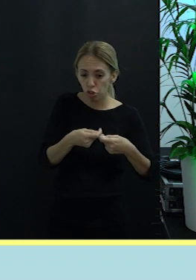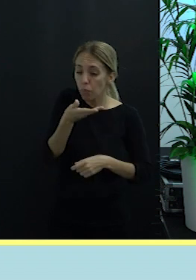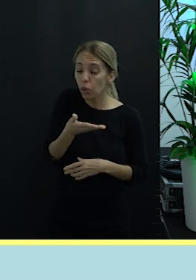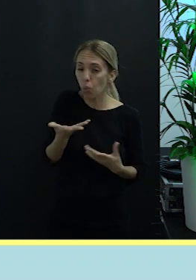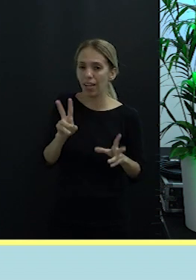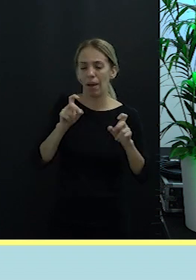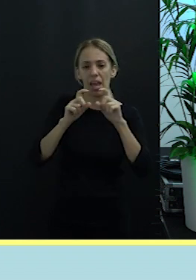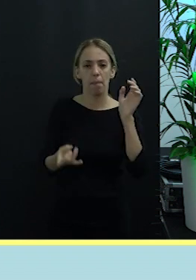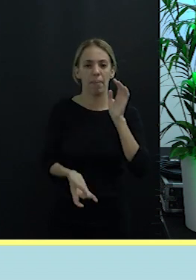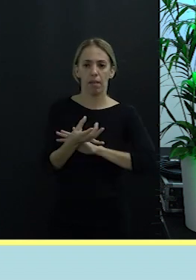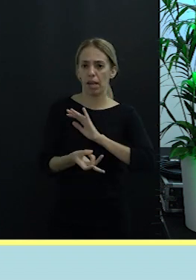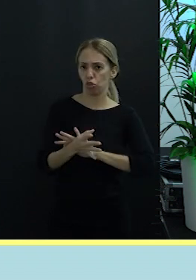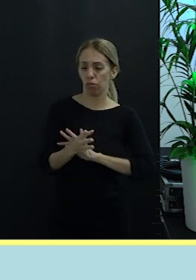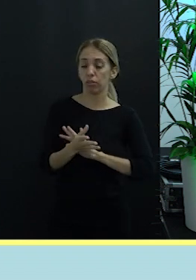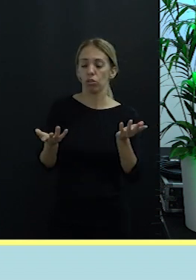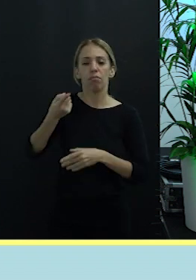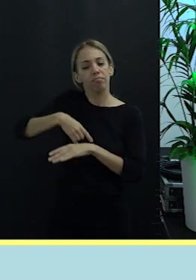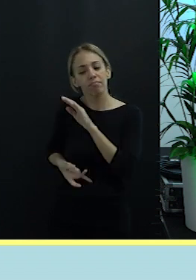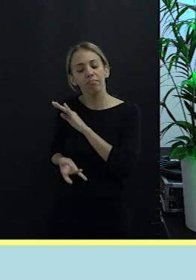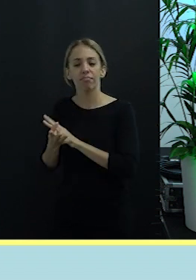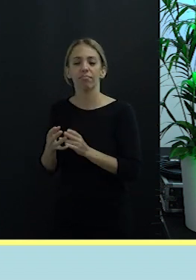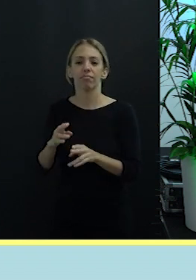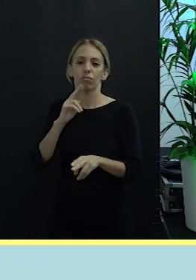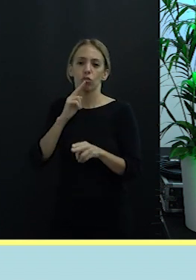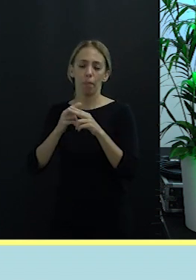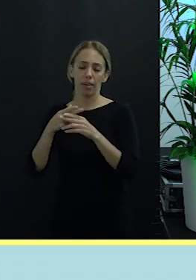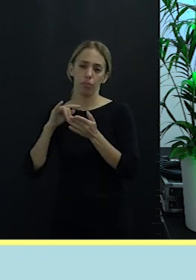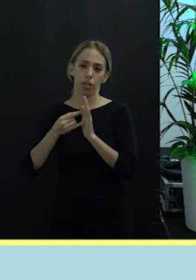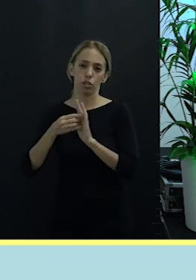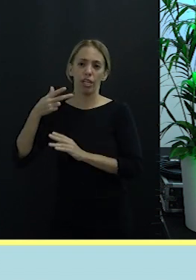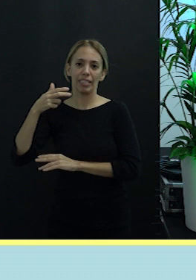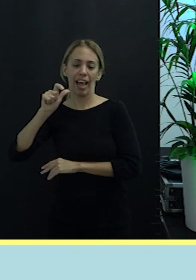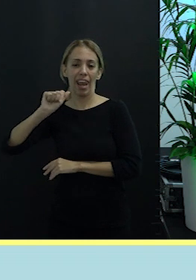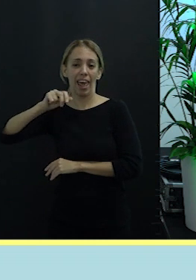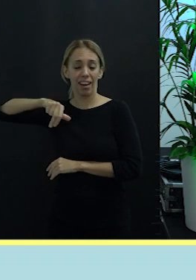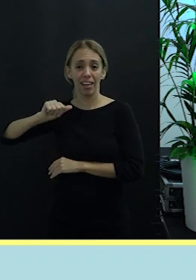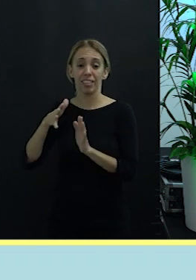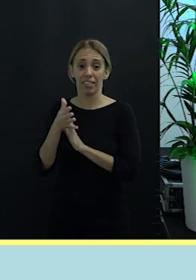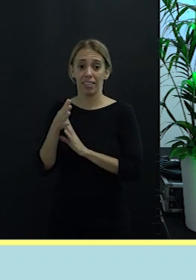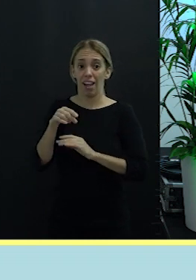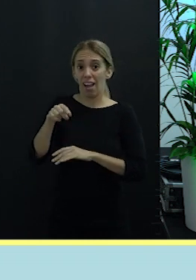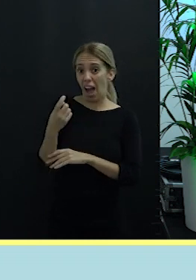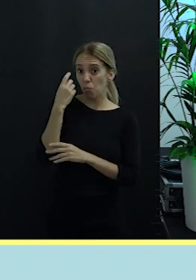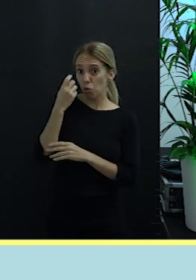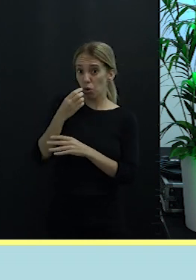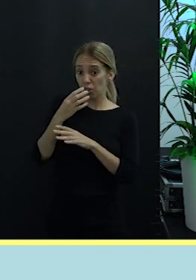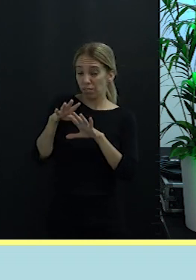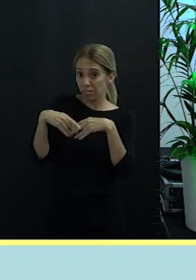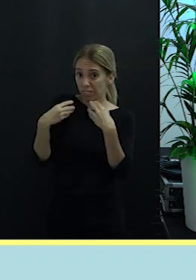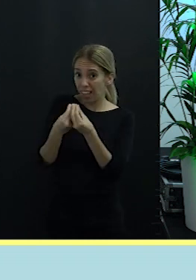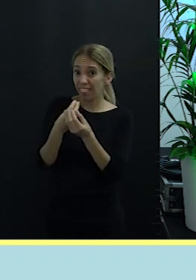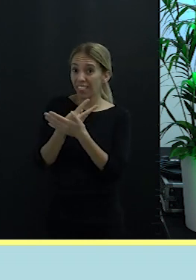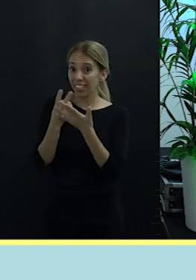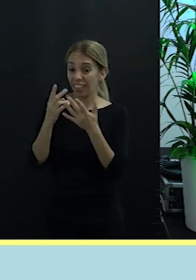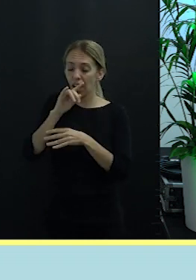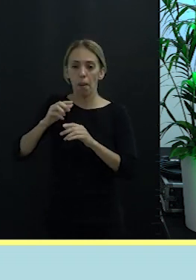creamos la chalana, la chalana que está hoy sentada aquí. Nos acompañan los primeros diecisiete alumnos de Canarias.